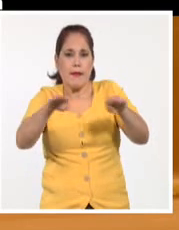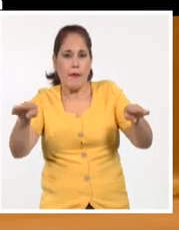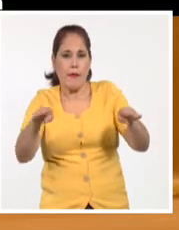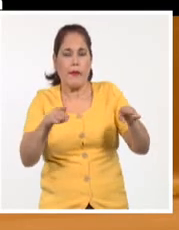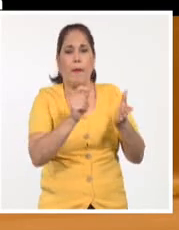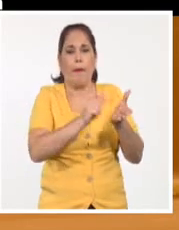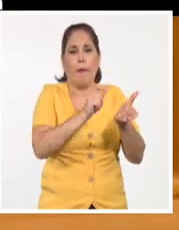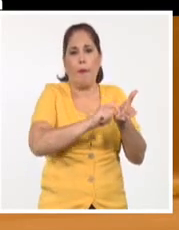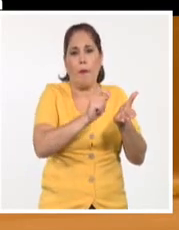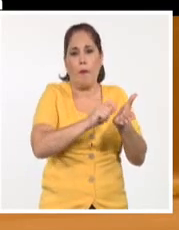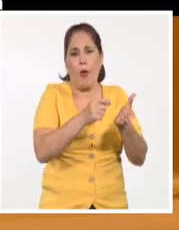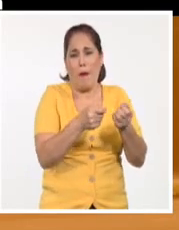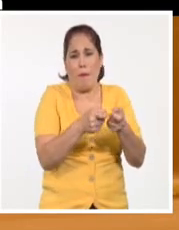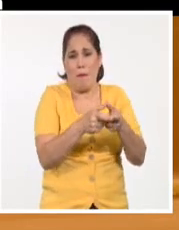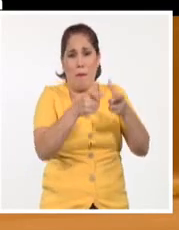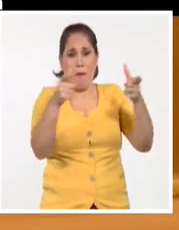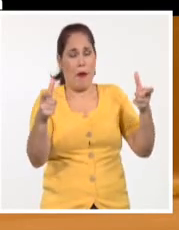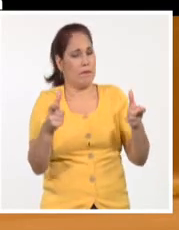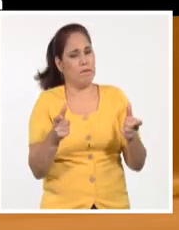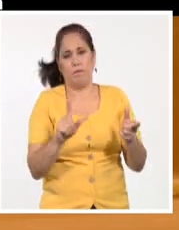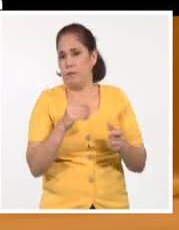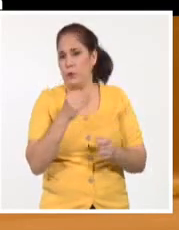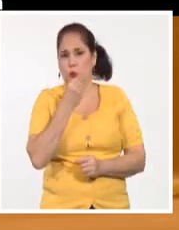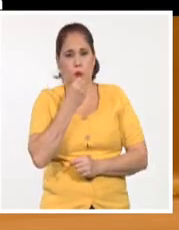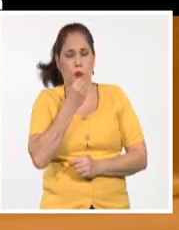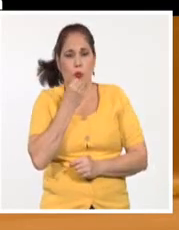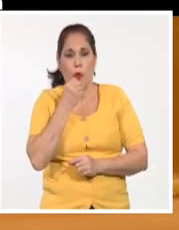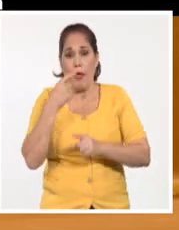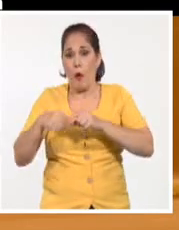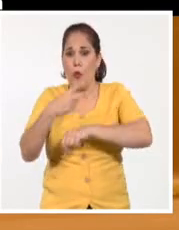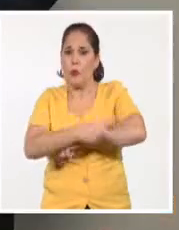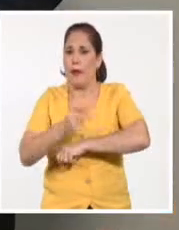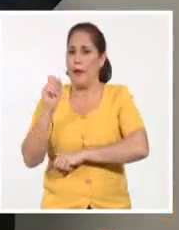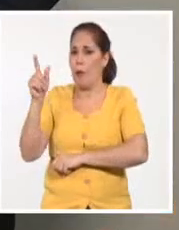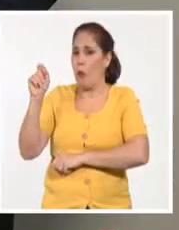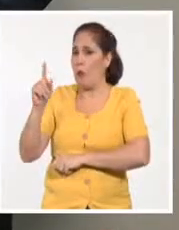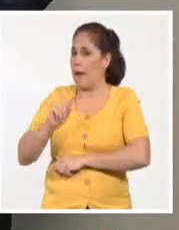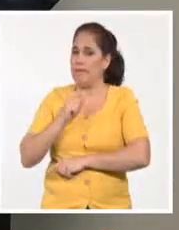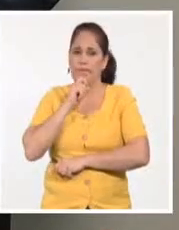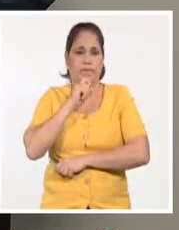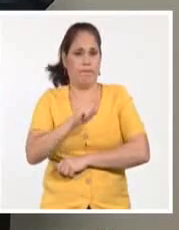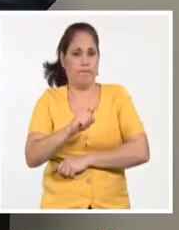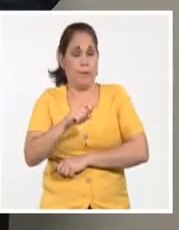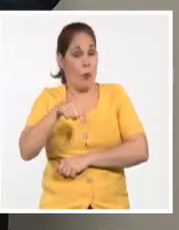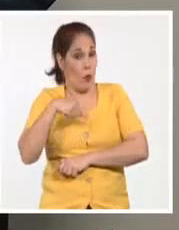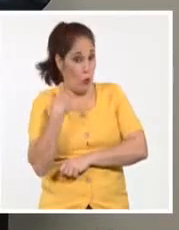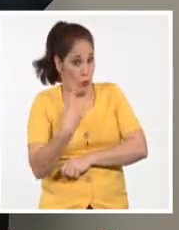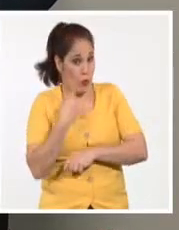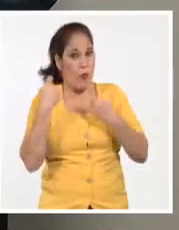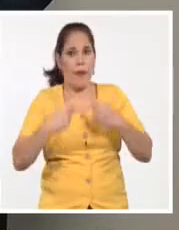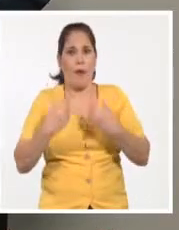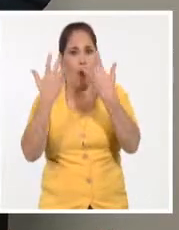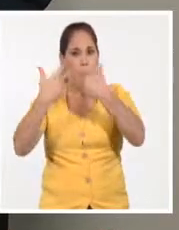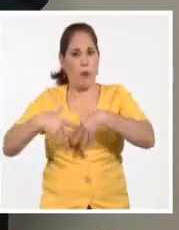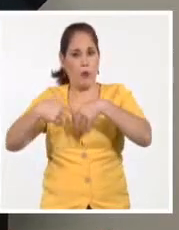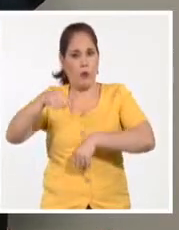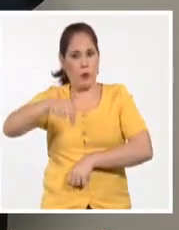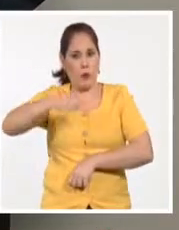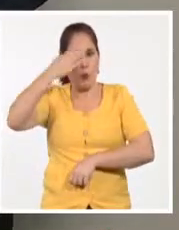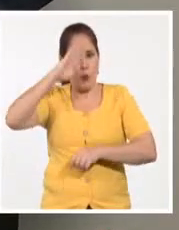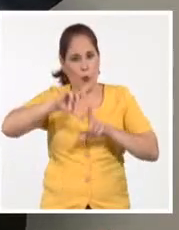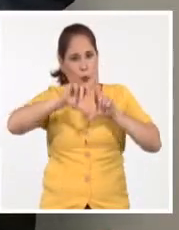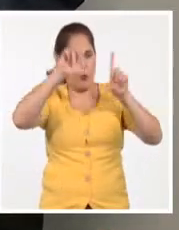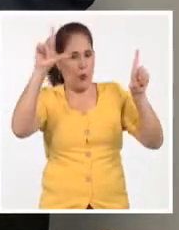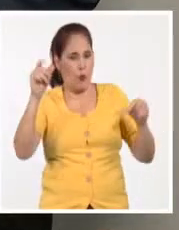oferta de productos a la población por la vía de la importación y recalcó que tenemos que apostar a la producción nacional.